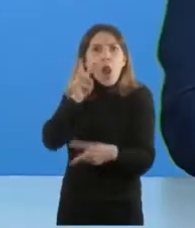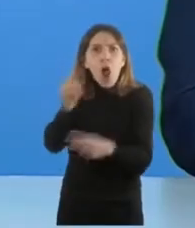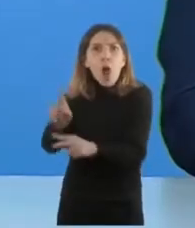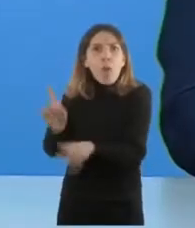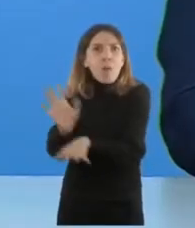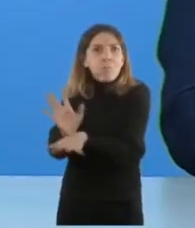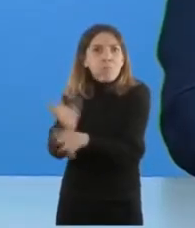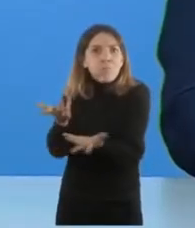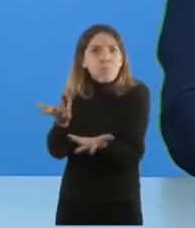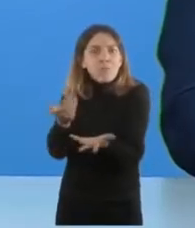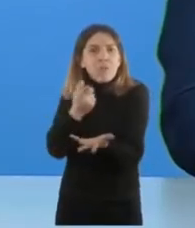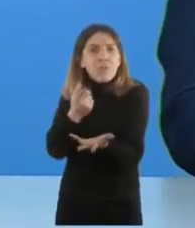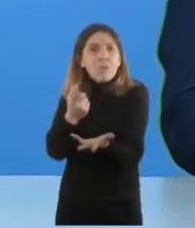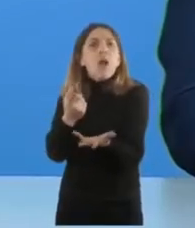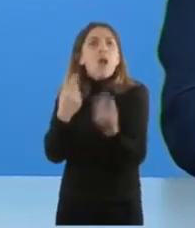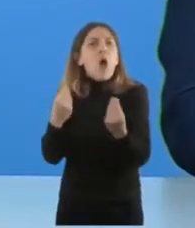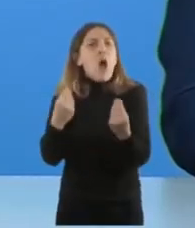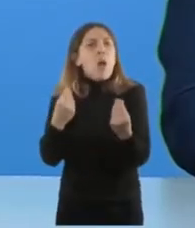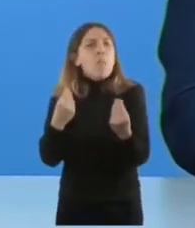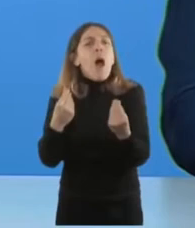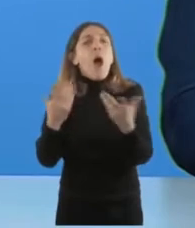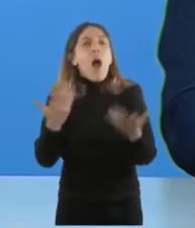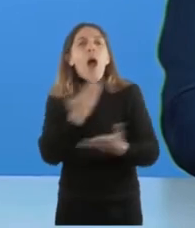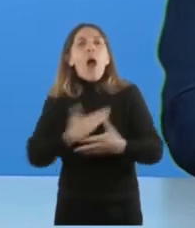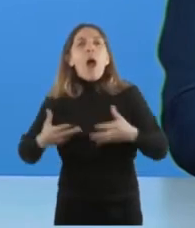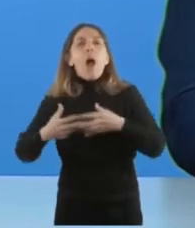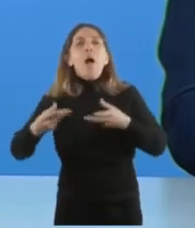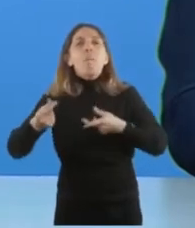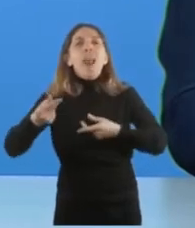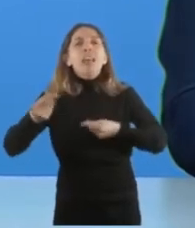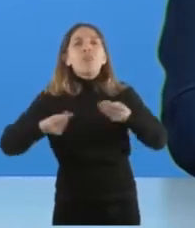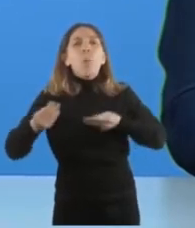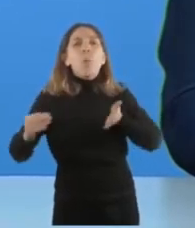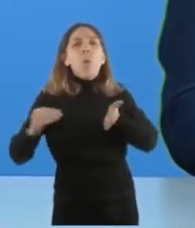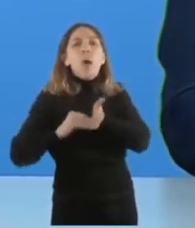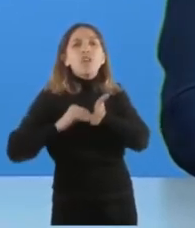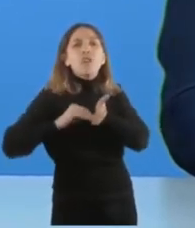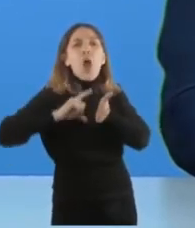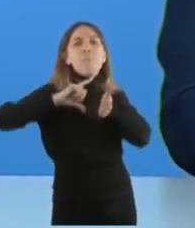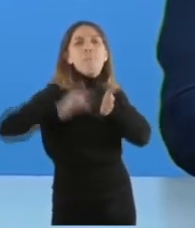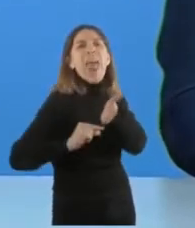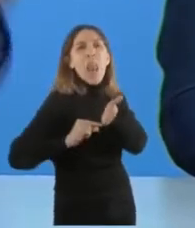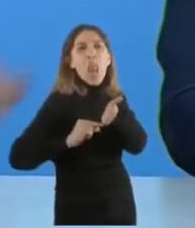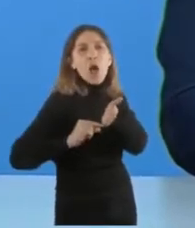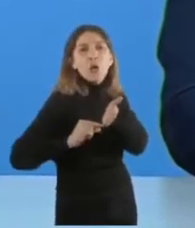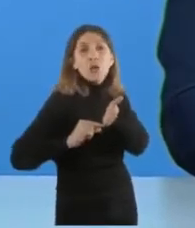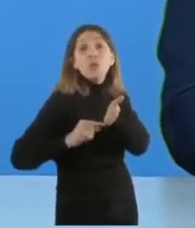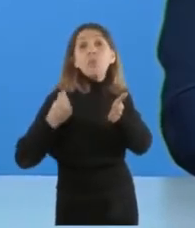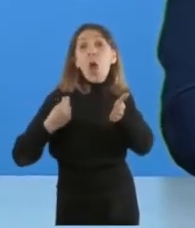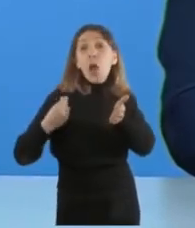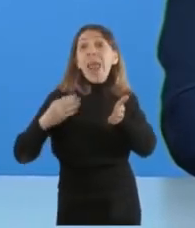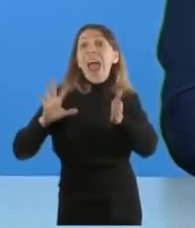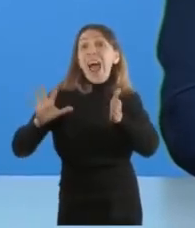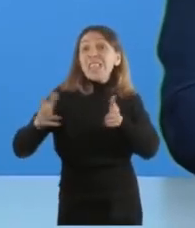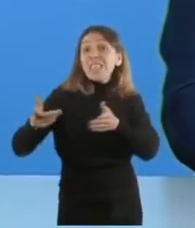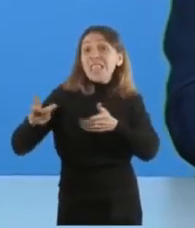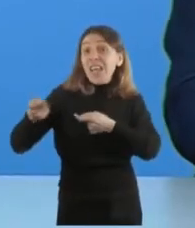decidieron bajar de la línea presupuestaria porque este modelo financiero les permitía